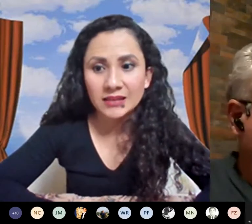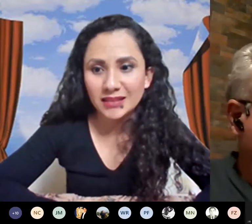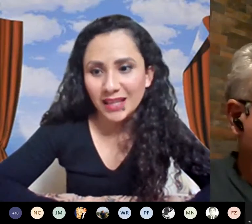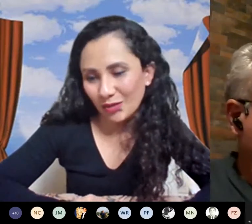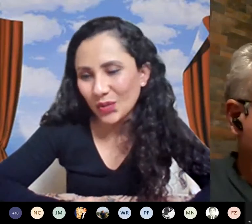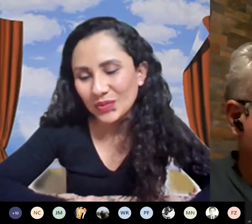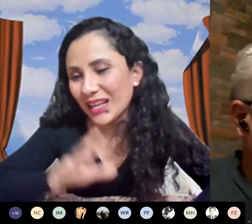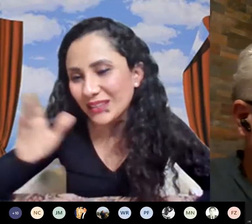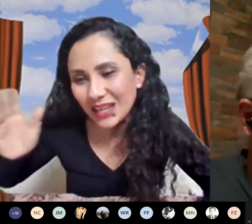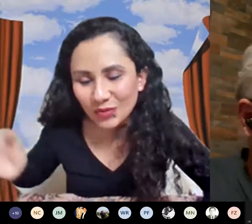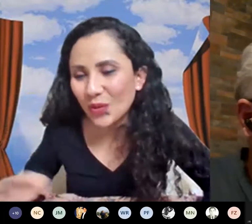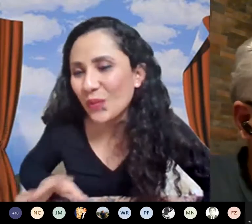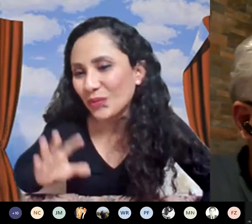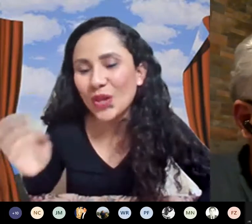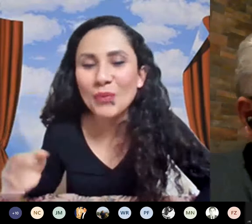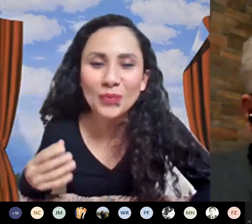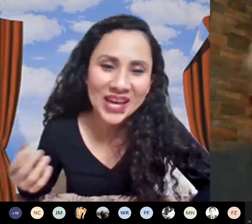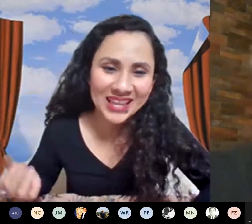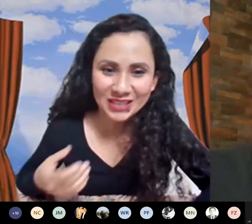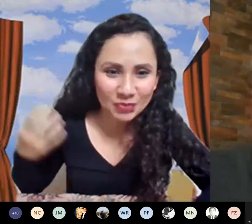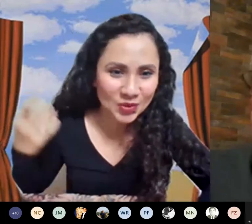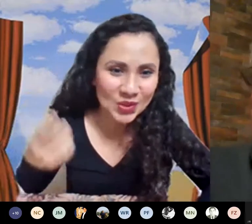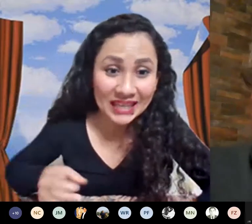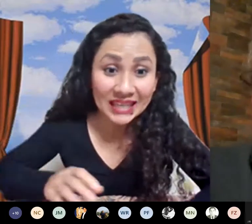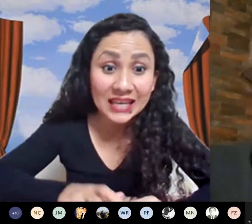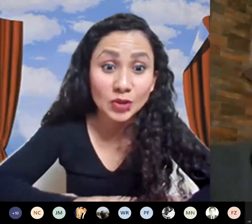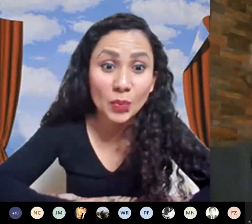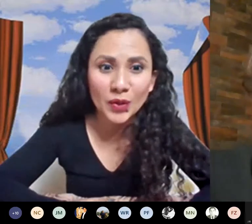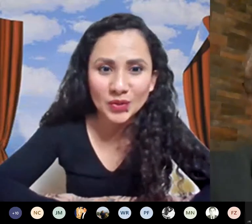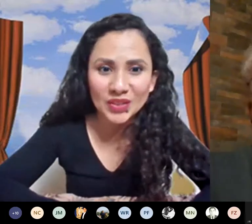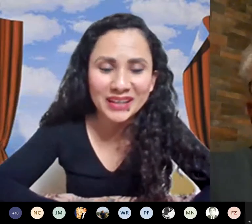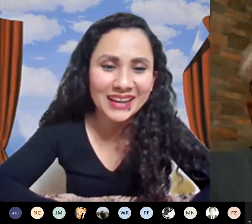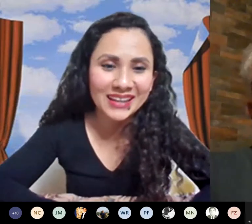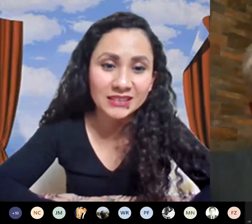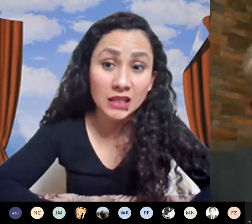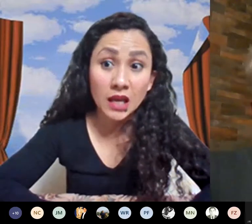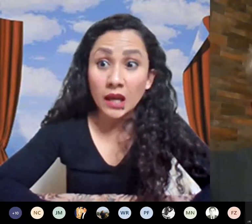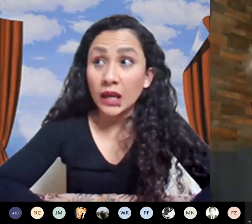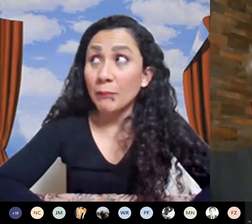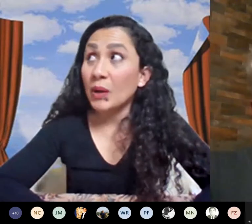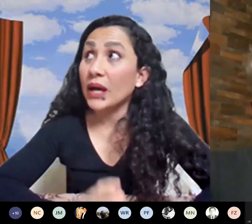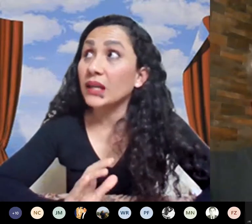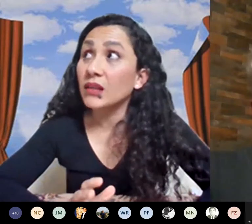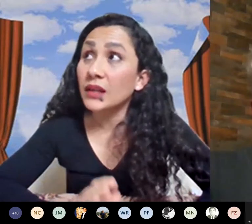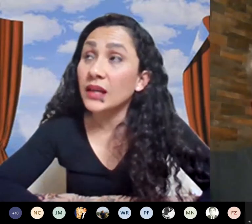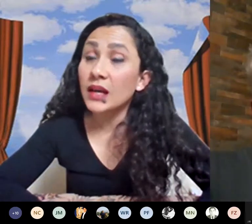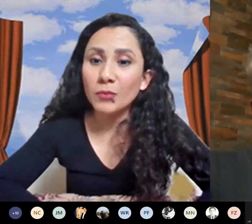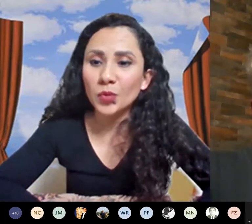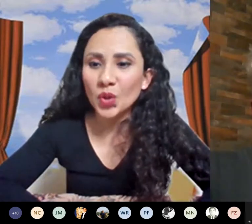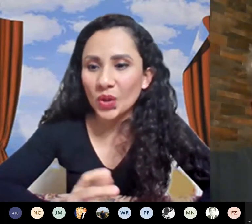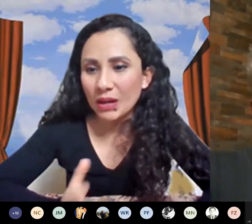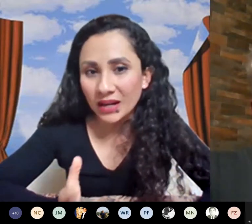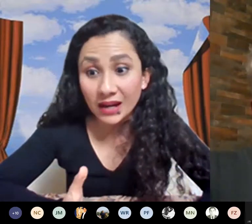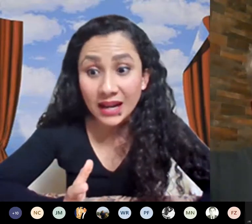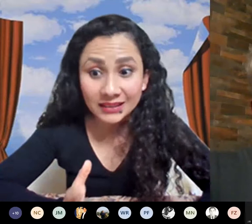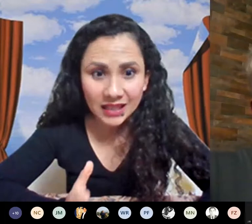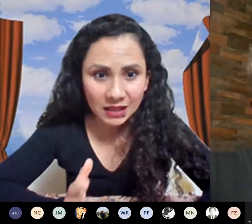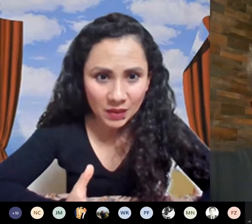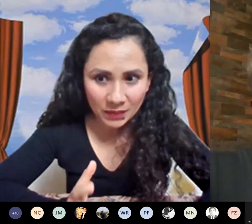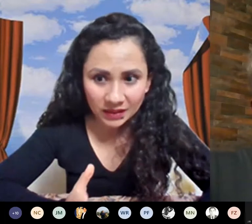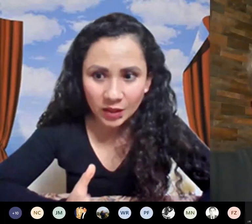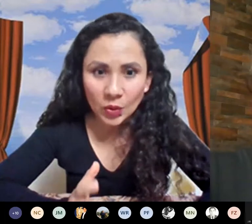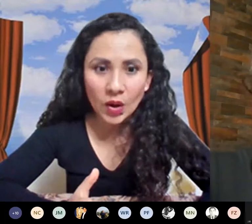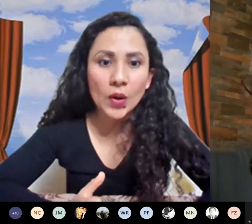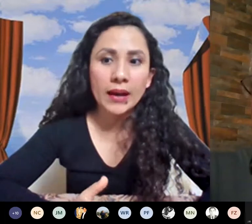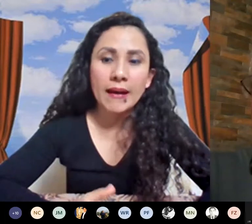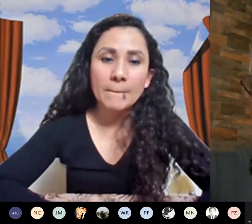este no ya no no voy a decir mucho de qué día no pero sí es pero aquí tiene que ver mucho con la manera en que